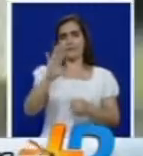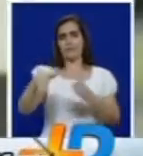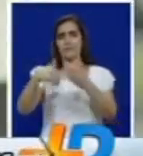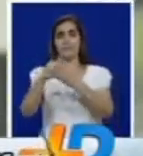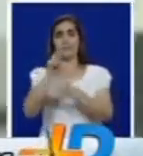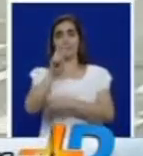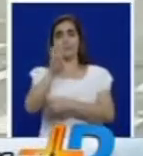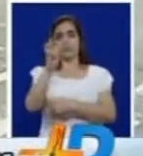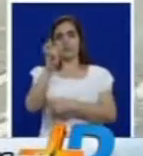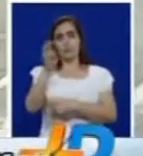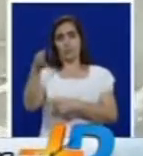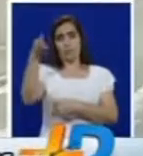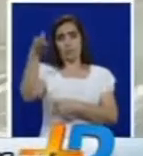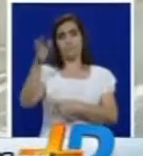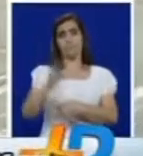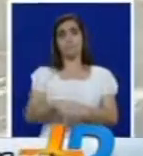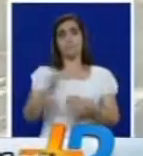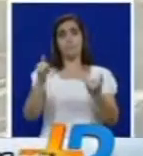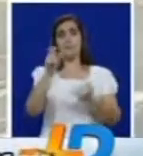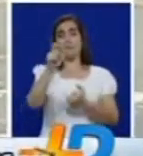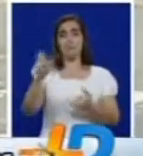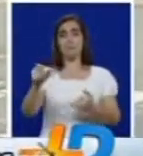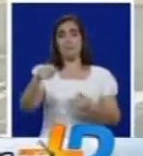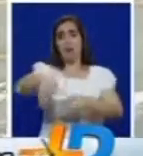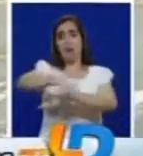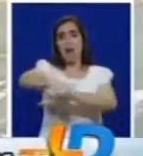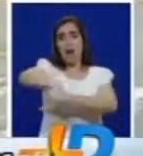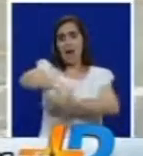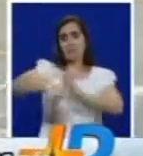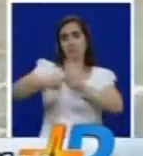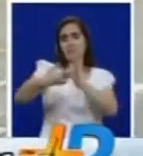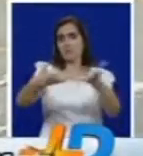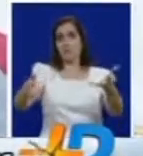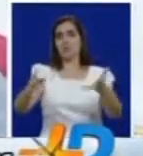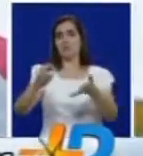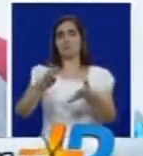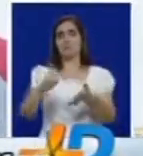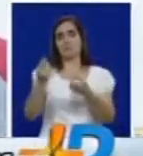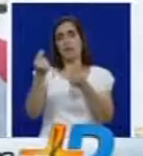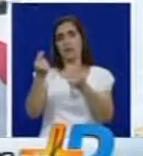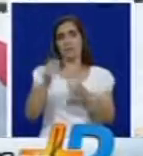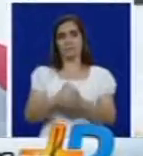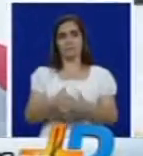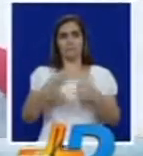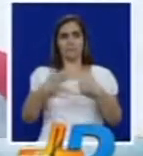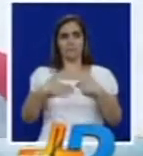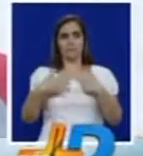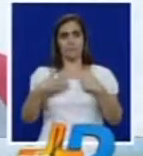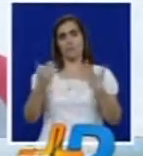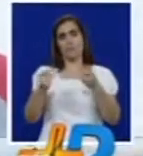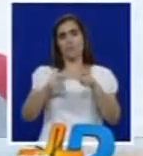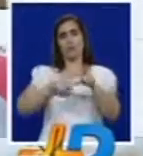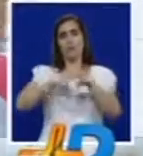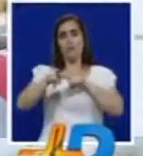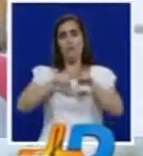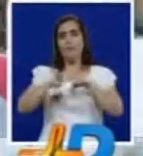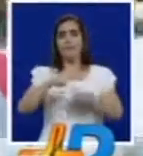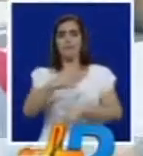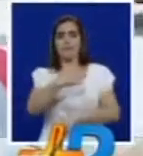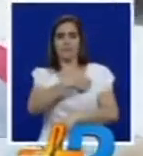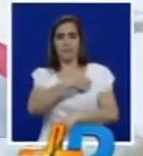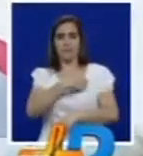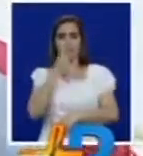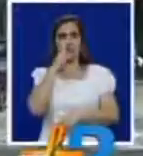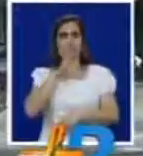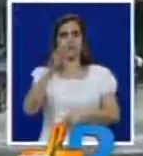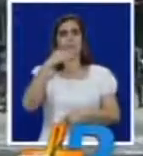años ser artista callejero se ha convertido en uno de esos rebusques estamos recaudando para poder competir en el campeonato nacional que se va a realizar